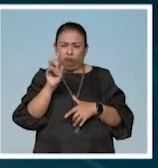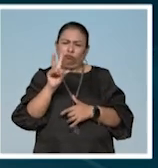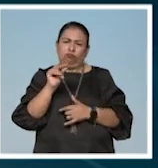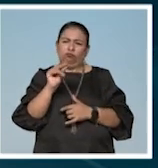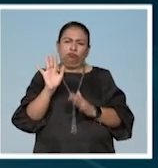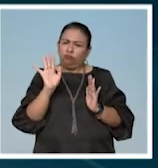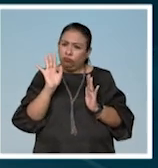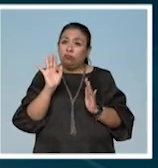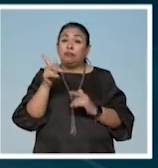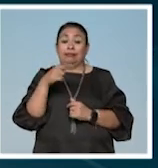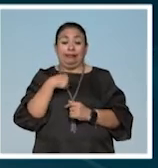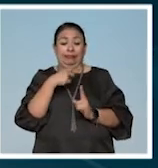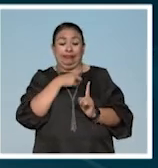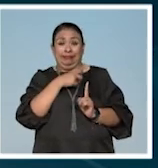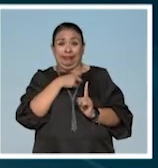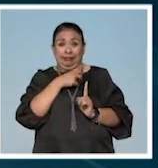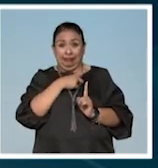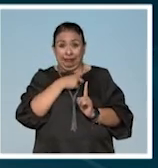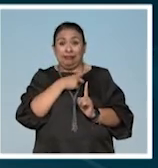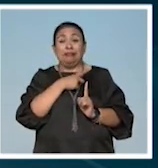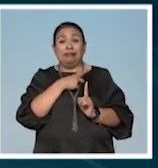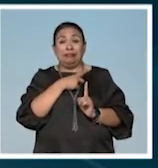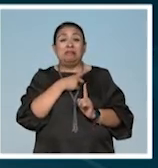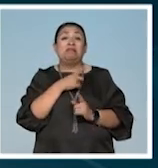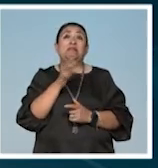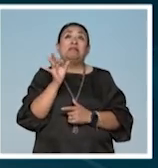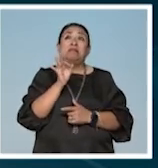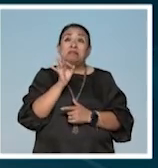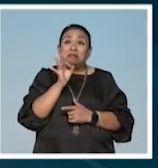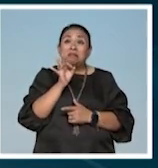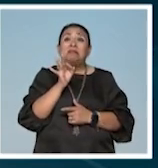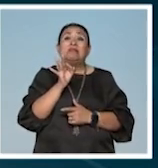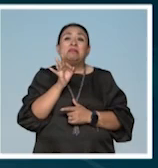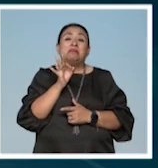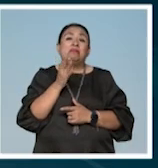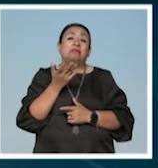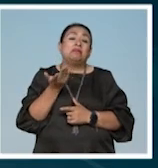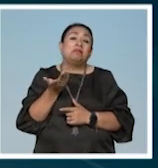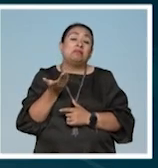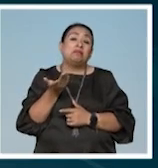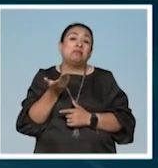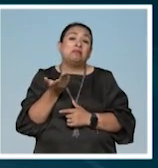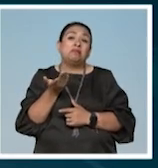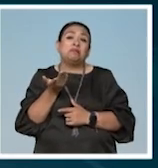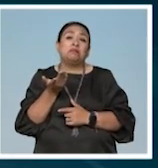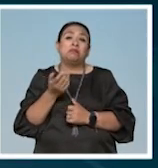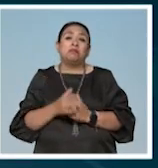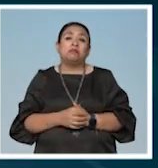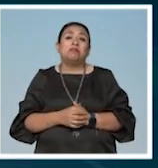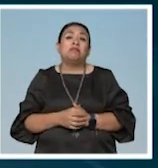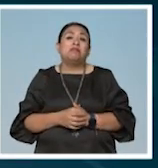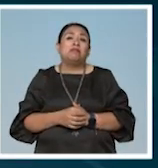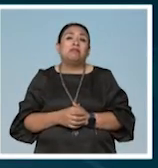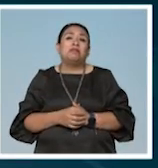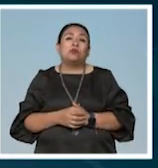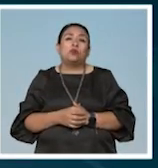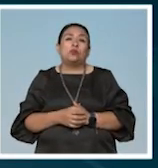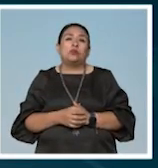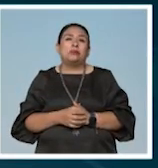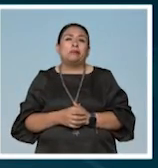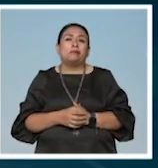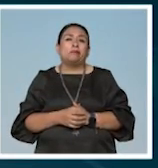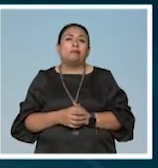la soledad puede darnos puede dejarnos puede darnos mucho espacio